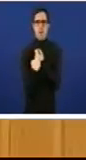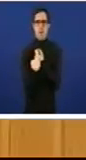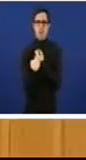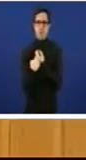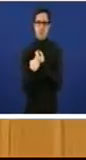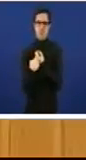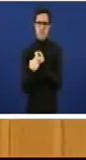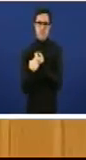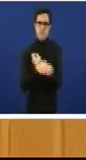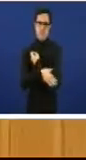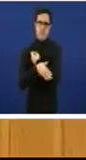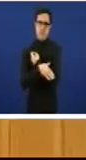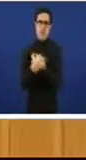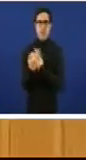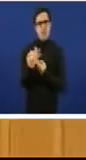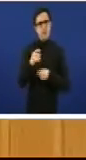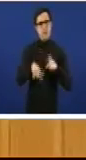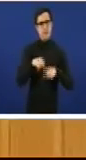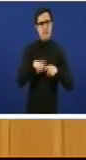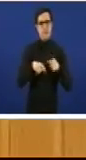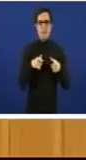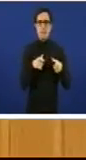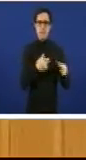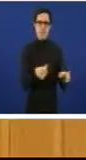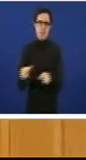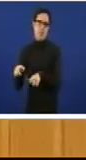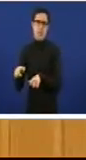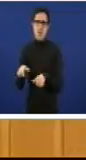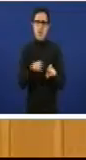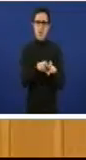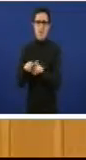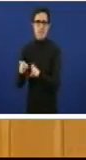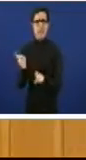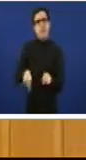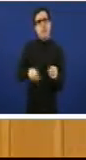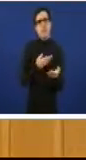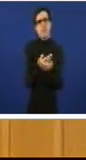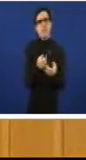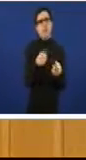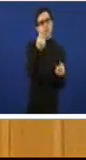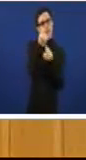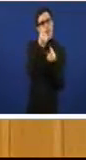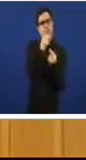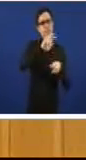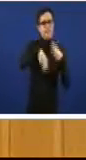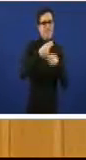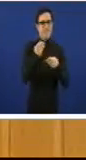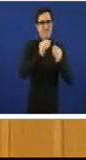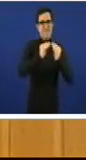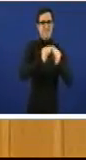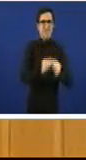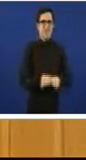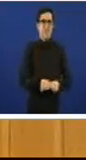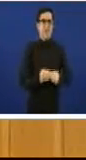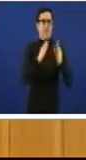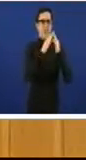ese sector ou esas empresas. Tamén propoñemos medidas de rehabilitación da vivenda porque nos entendemos